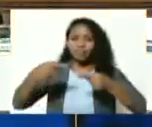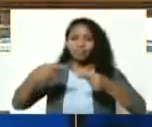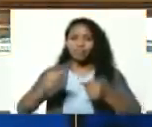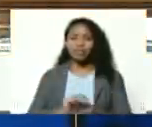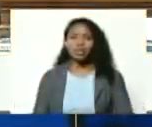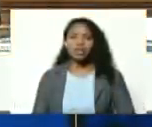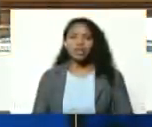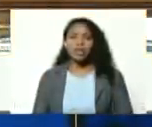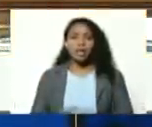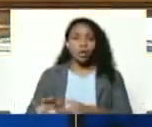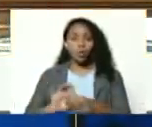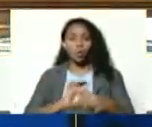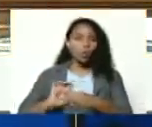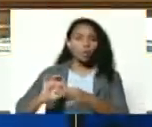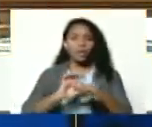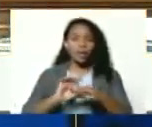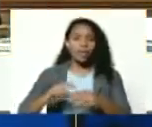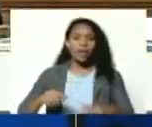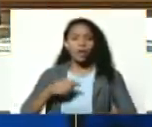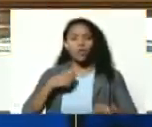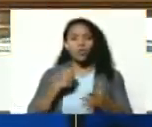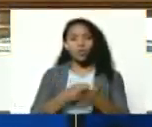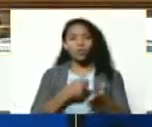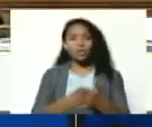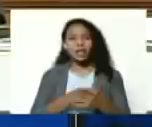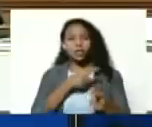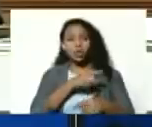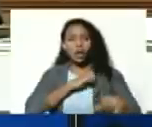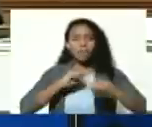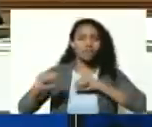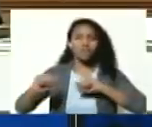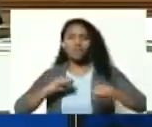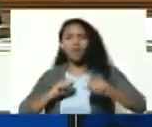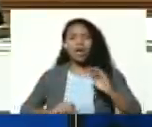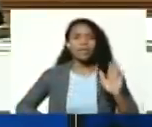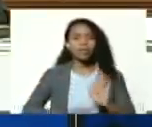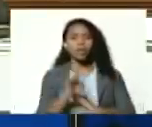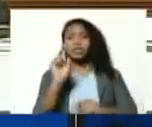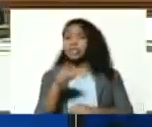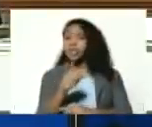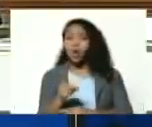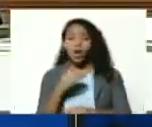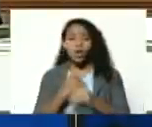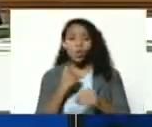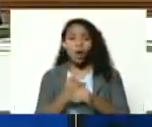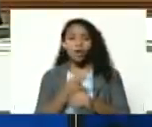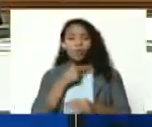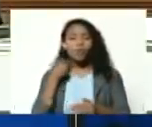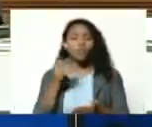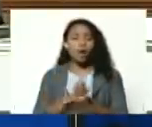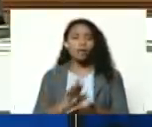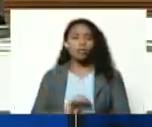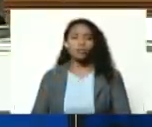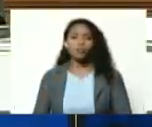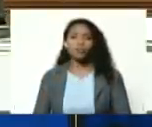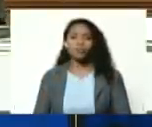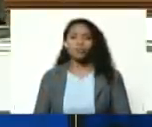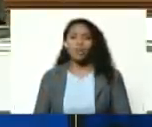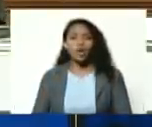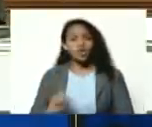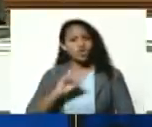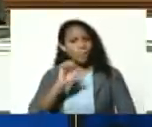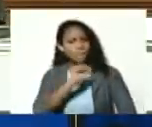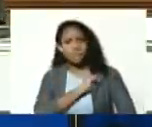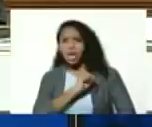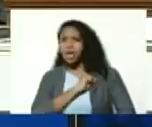y la unidad y lucha de contrario es lo que mueve el desarrollo si no estuviéramos muertos no le tengamos